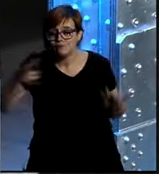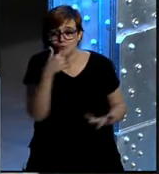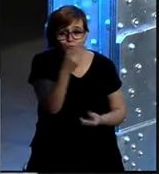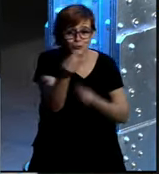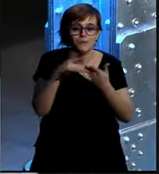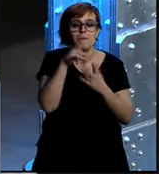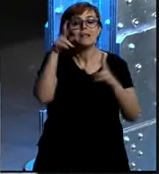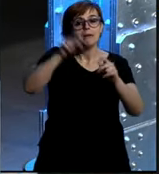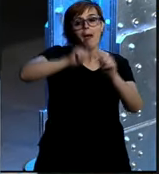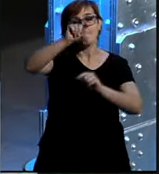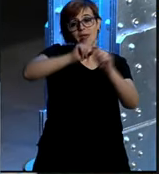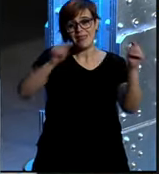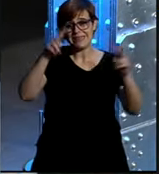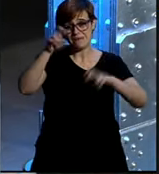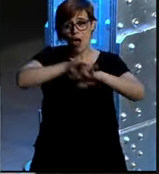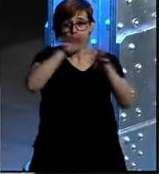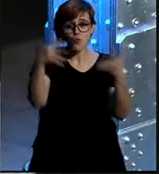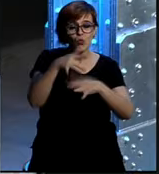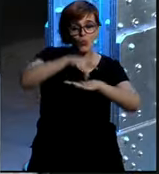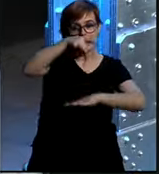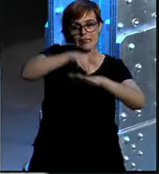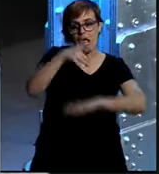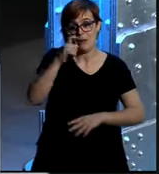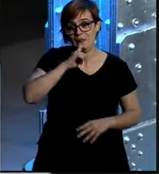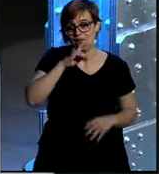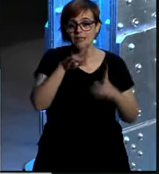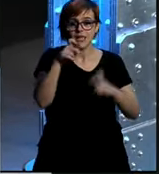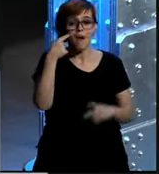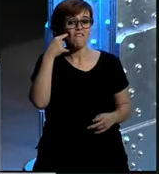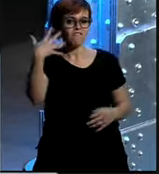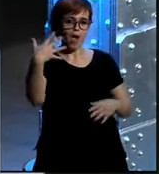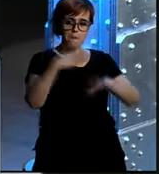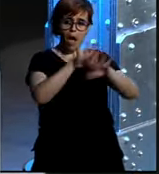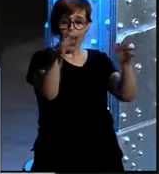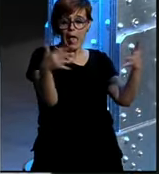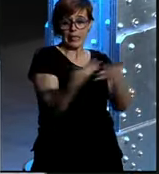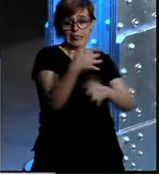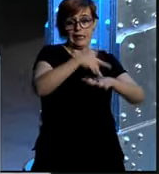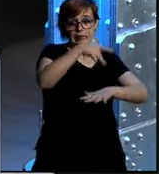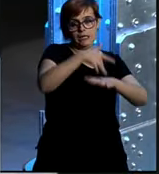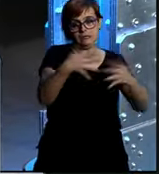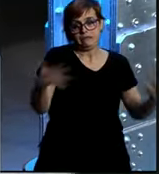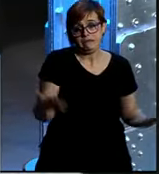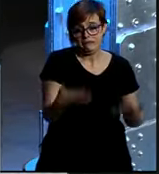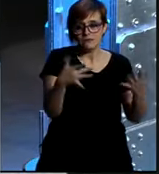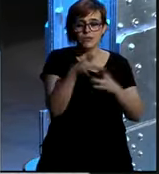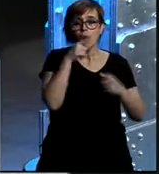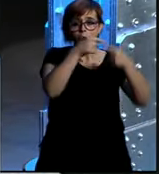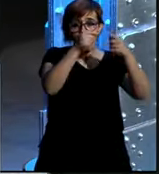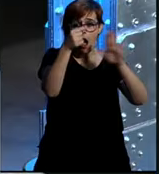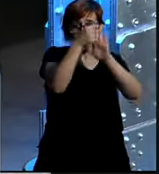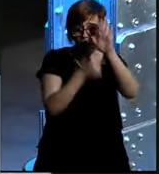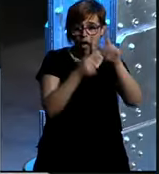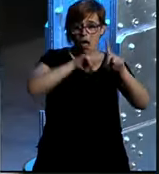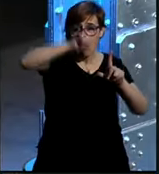digitales o las métricas de reputación online pues nosotros tenemos varios rankings donde